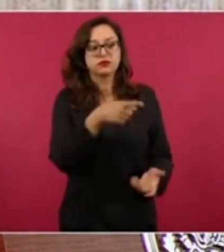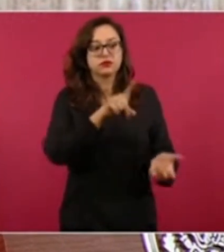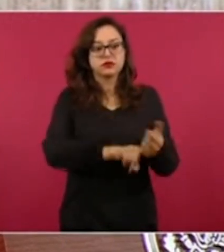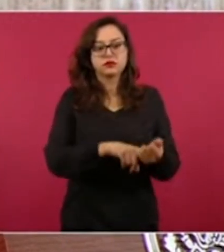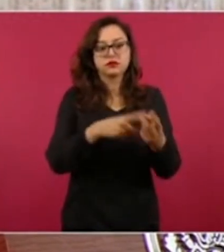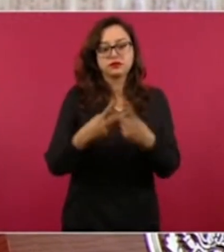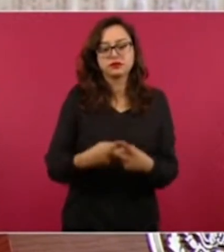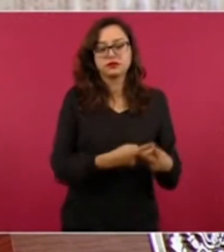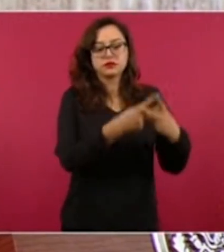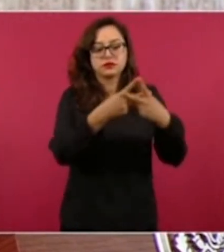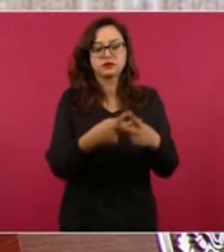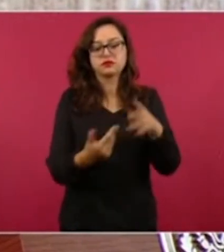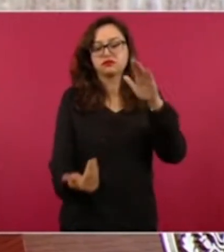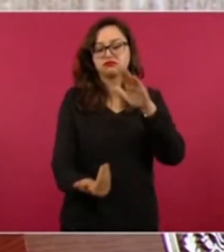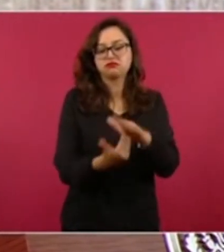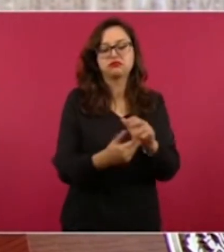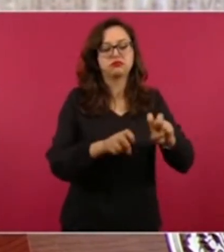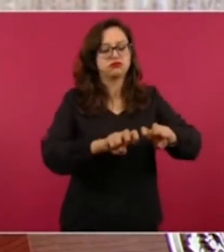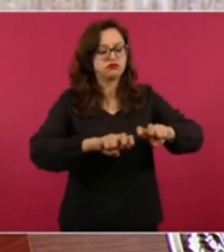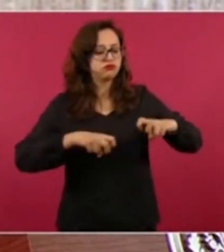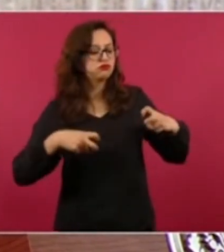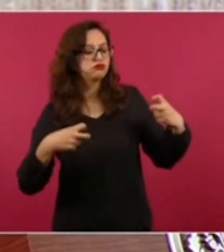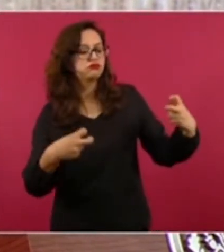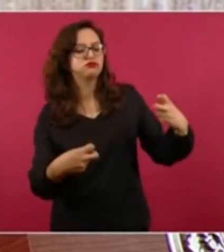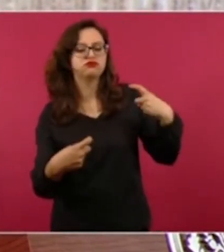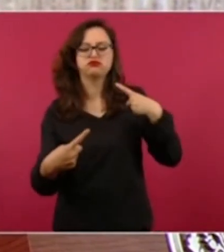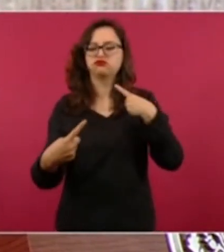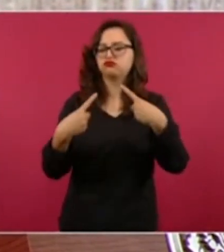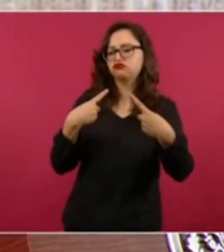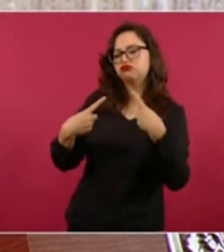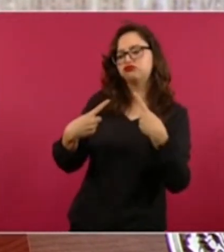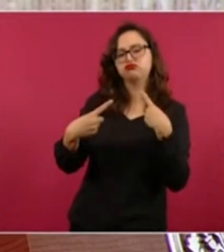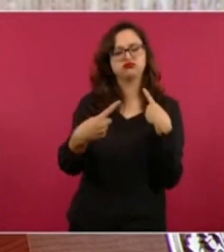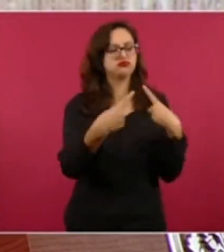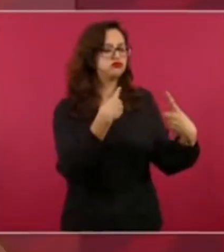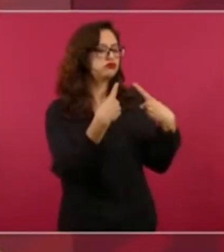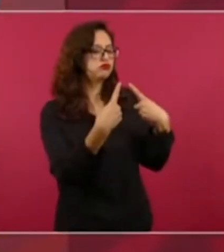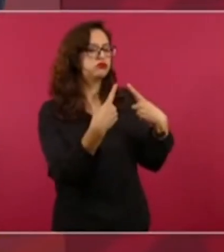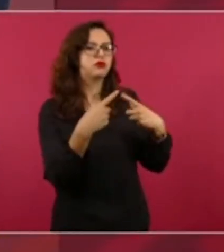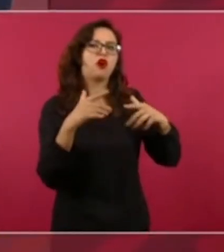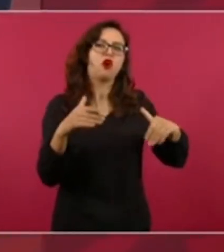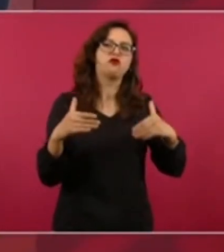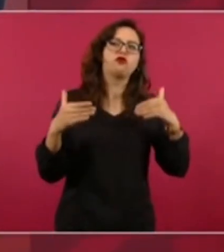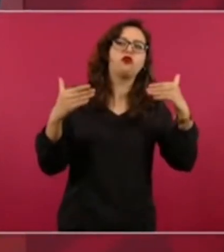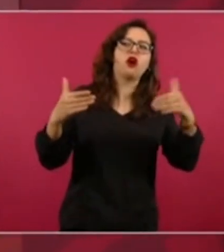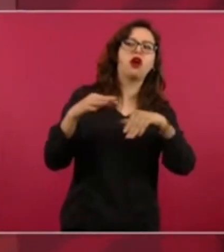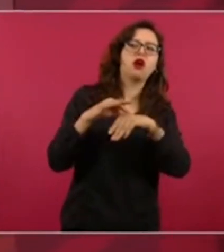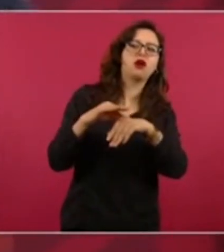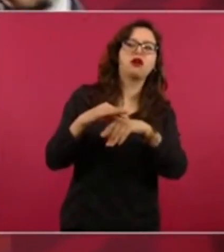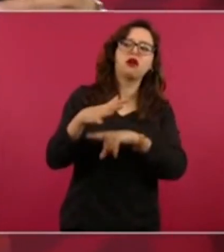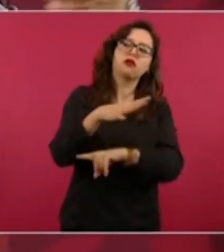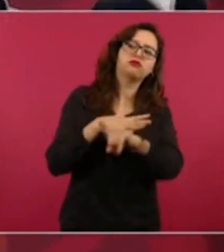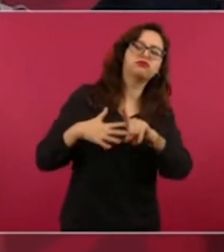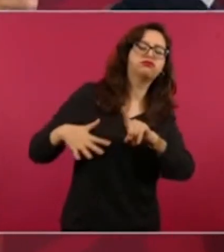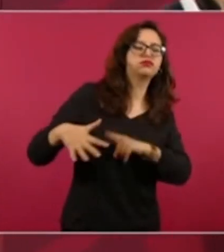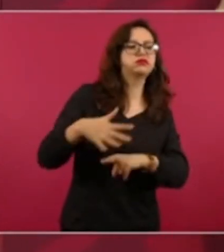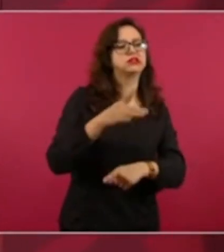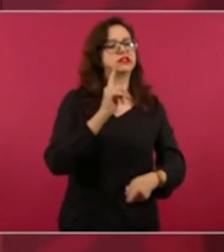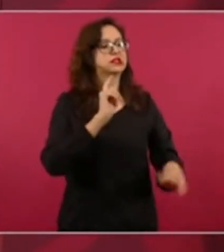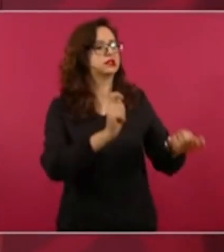¿quiénes van ahí? ¿Quiénes son los que participan? Los